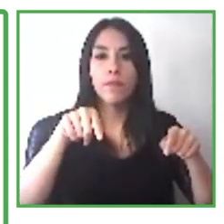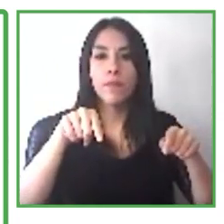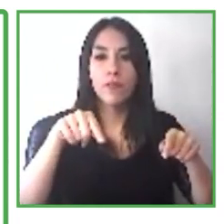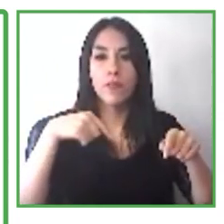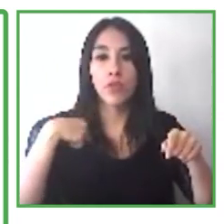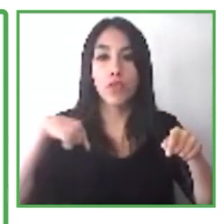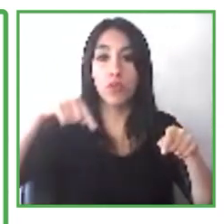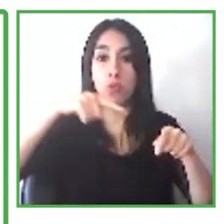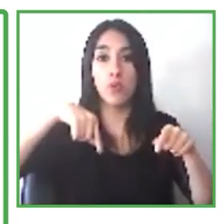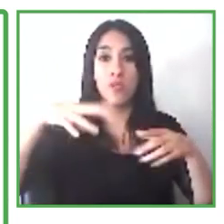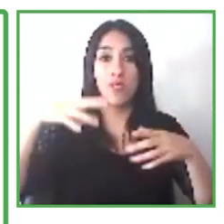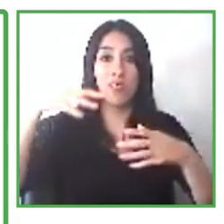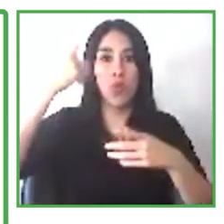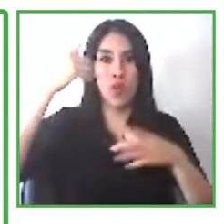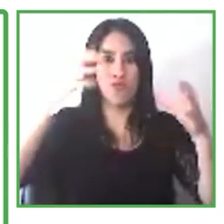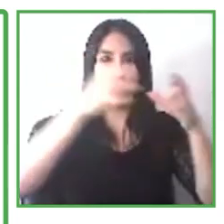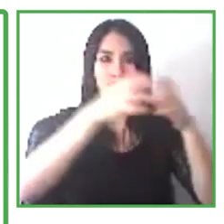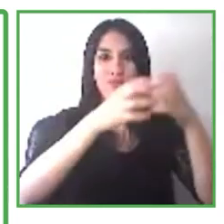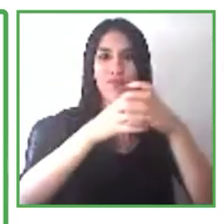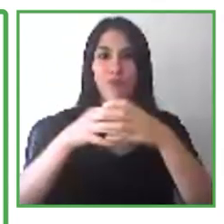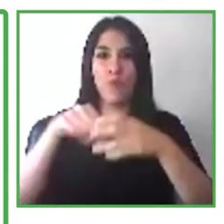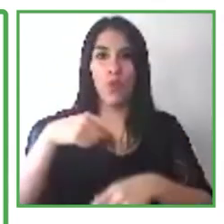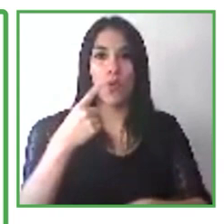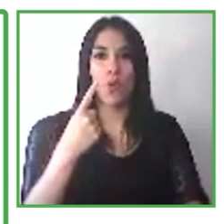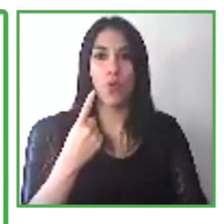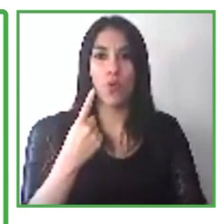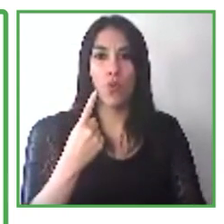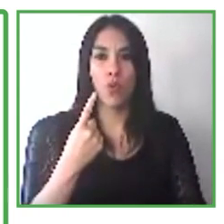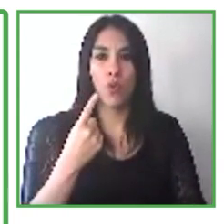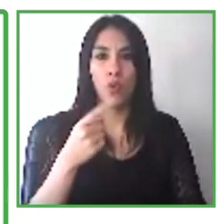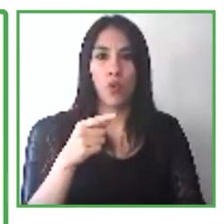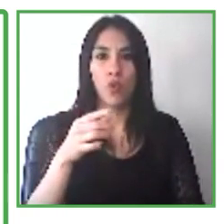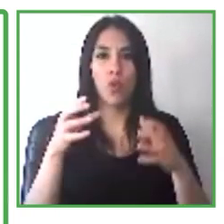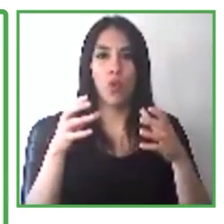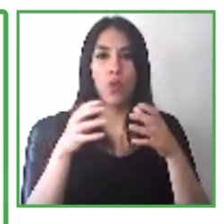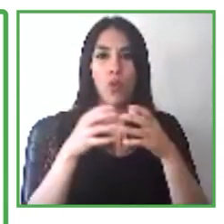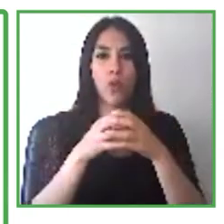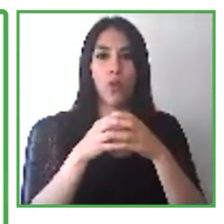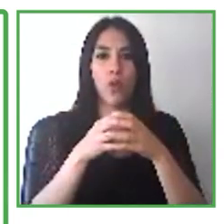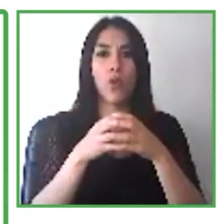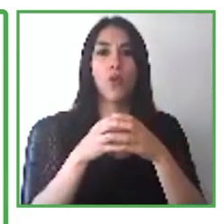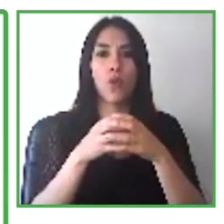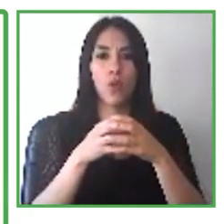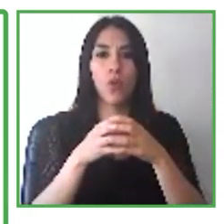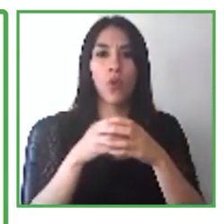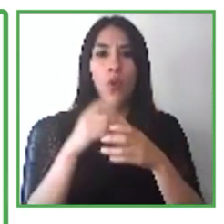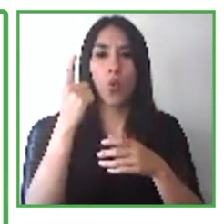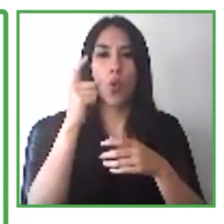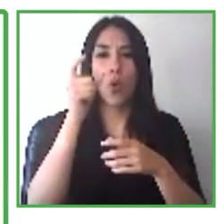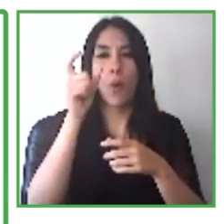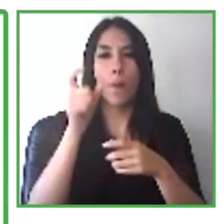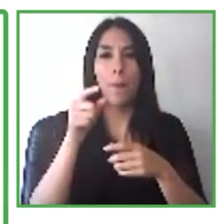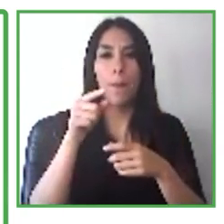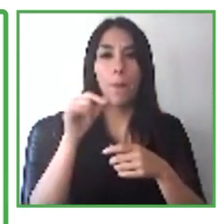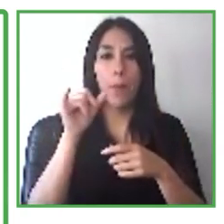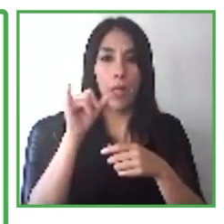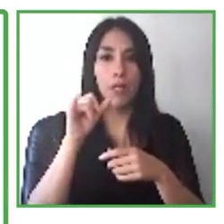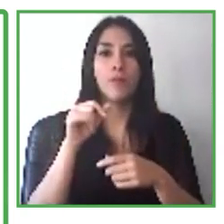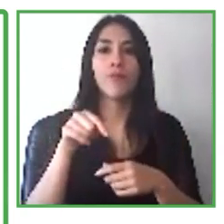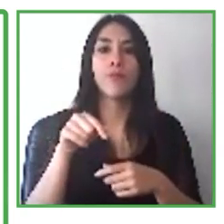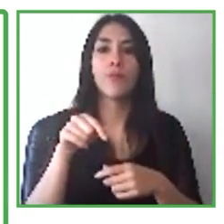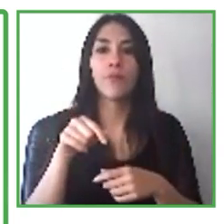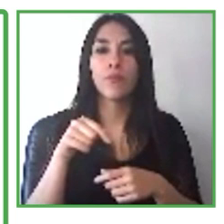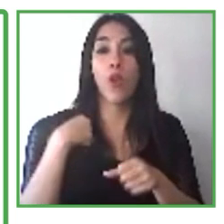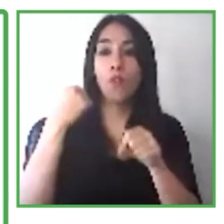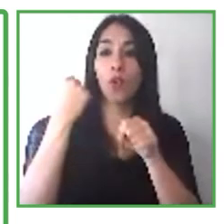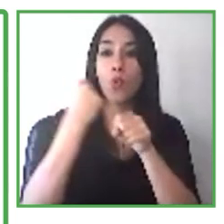El Trust tiene proyectos implementados en 24 países y trabajamos para mil organizaciones de la región. Hemos trabajado con